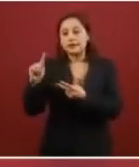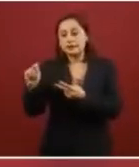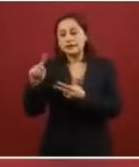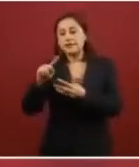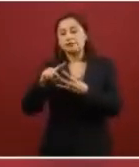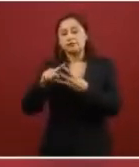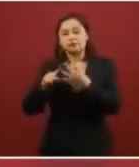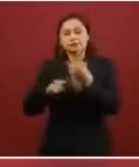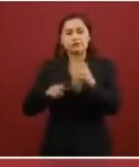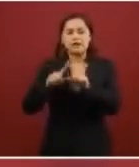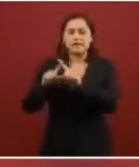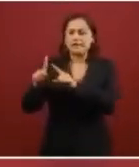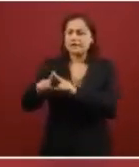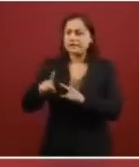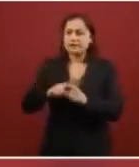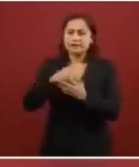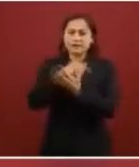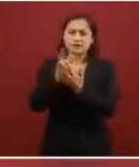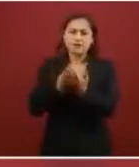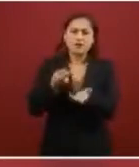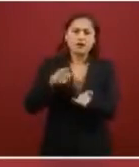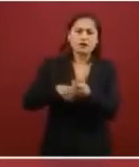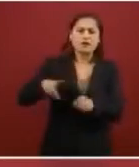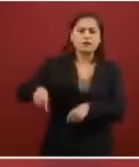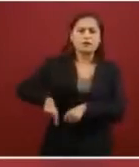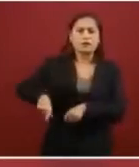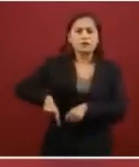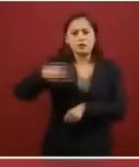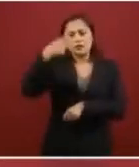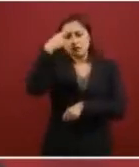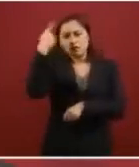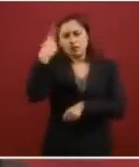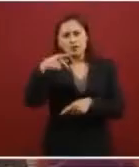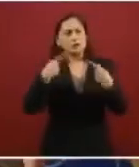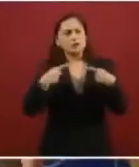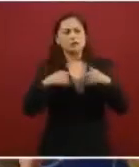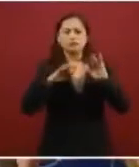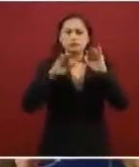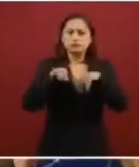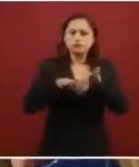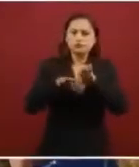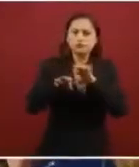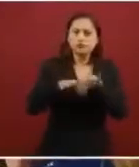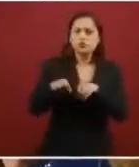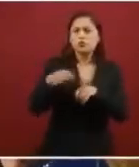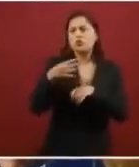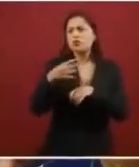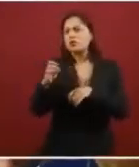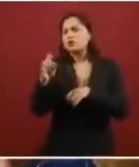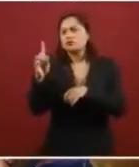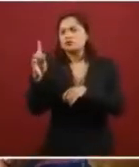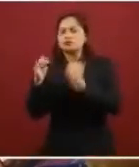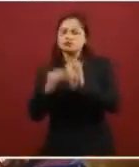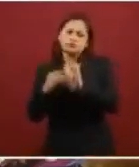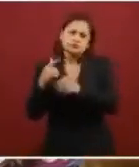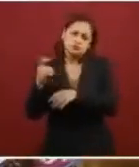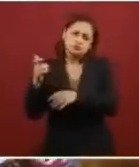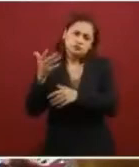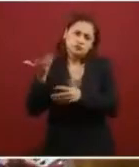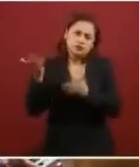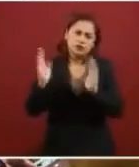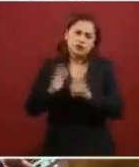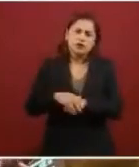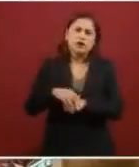para ofrecerles empleo igual como lo estamos haciendo con los 4 mil 700. Pero para ponértelo en números, por cada